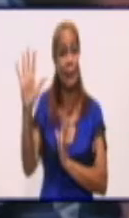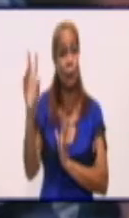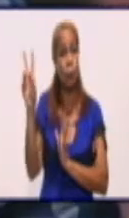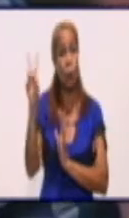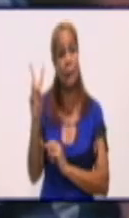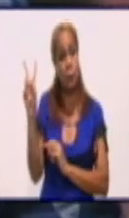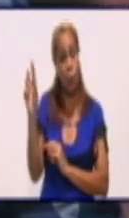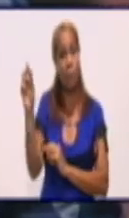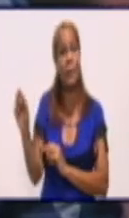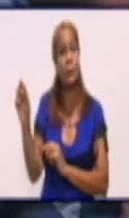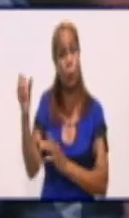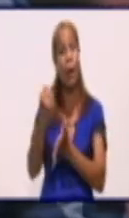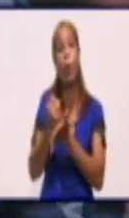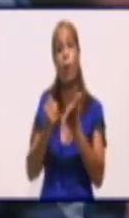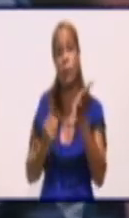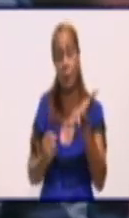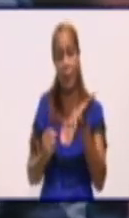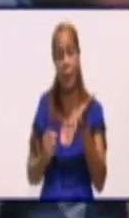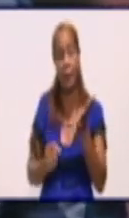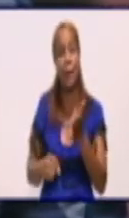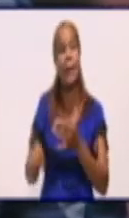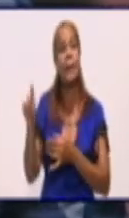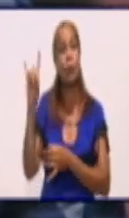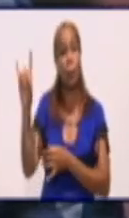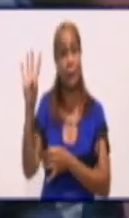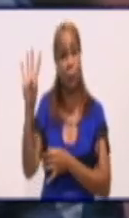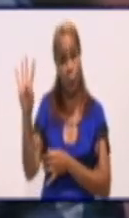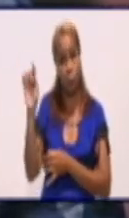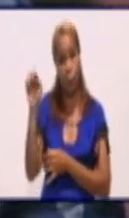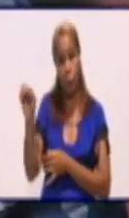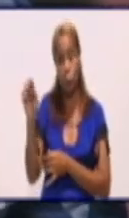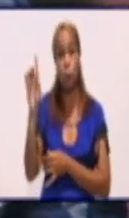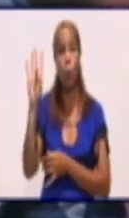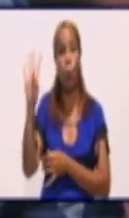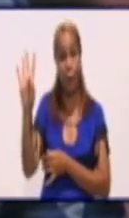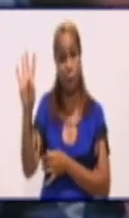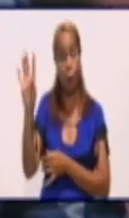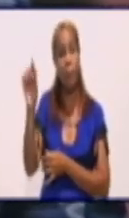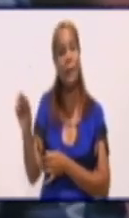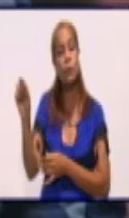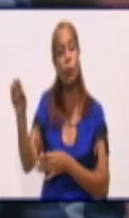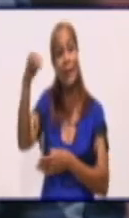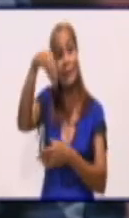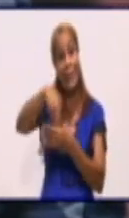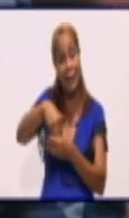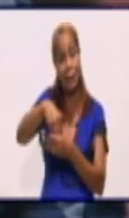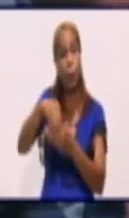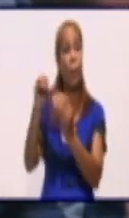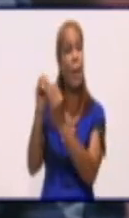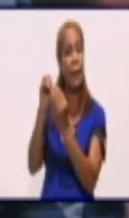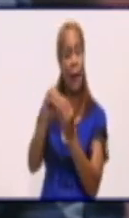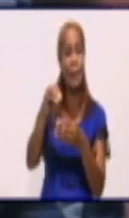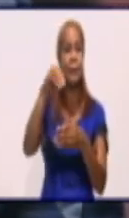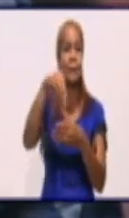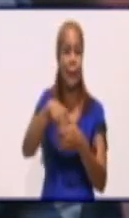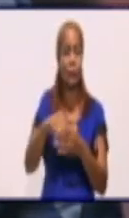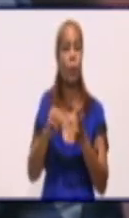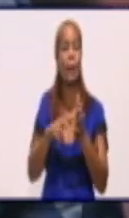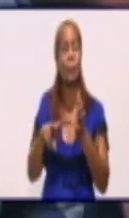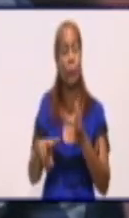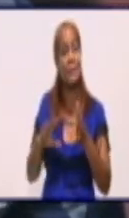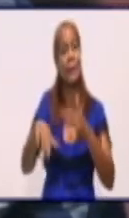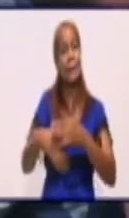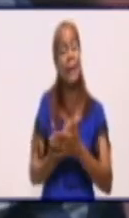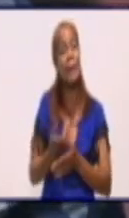confirmadas. El 94.4 de ellos han sido casos autóctonos y en el día, al cierre de esta información,